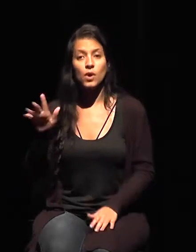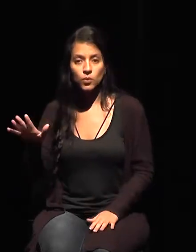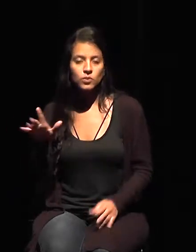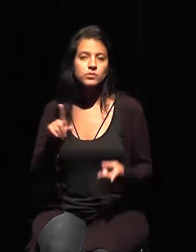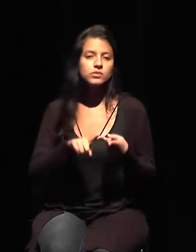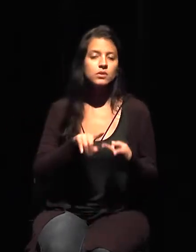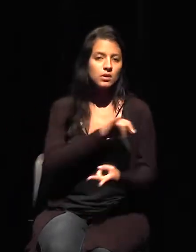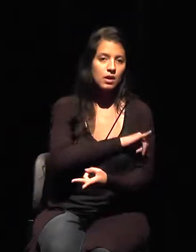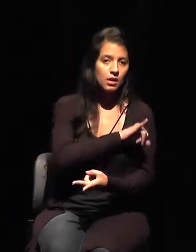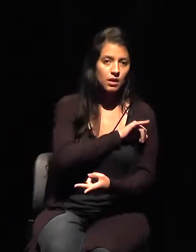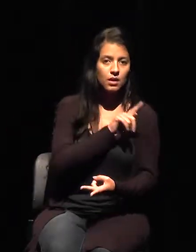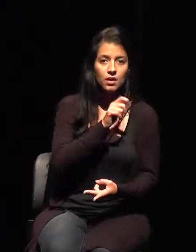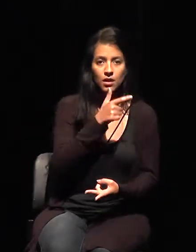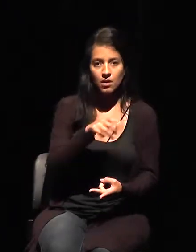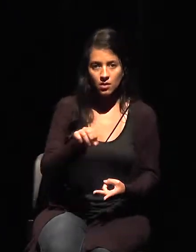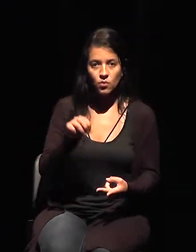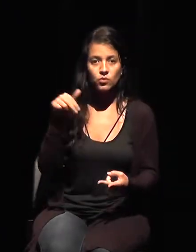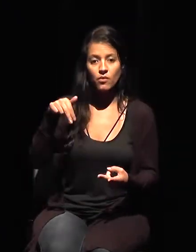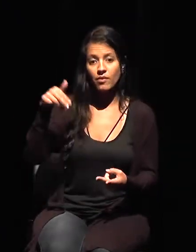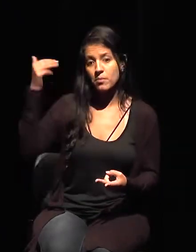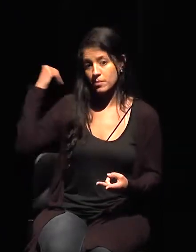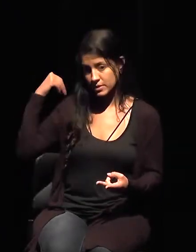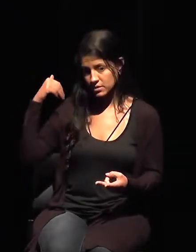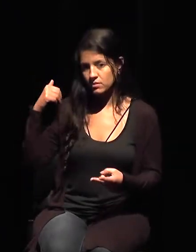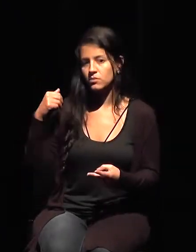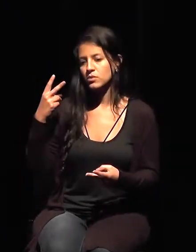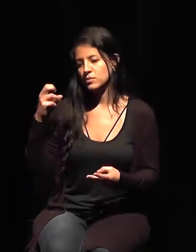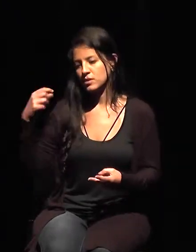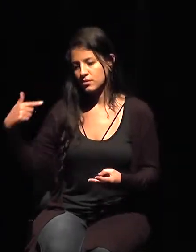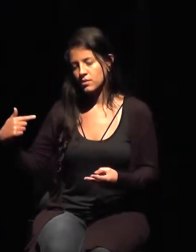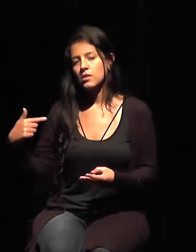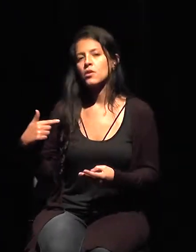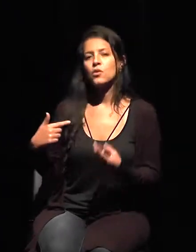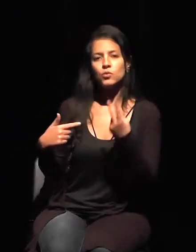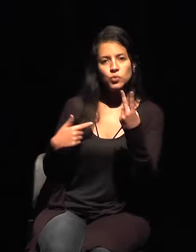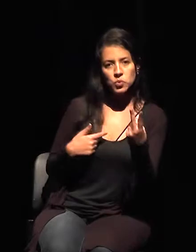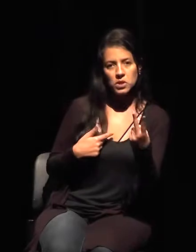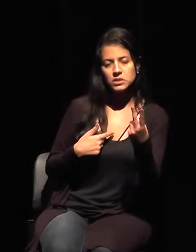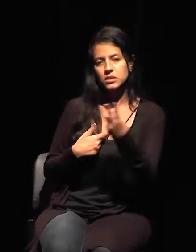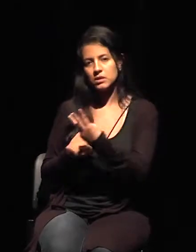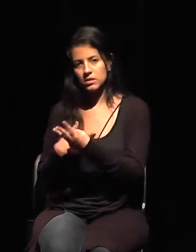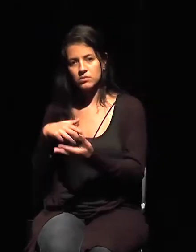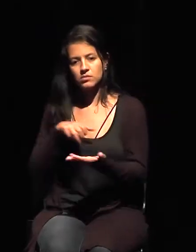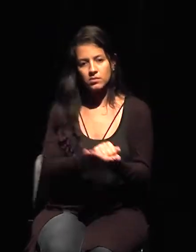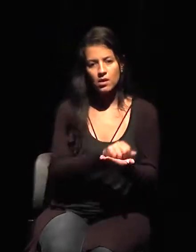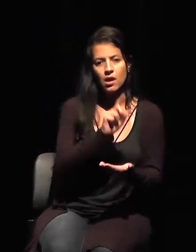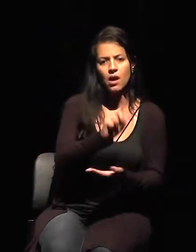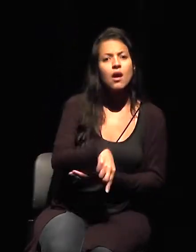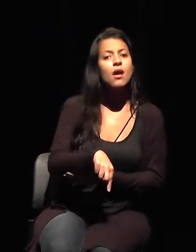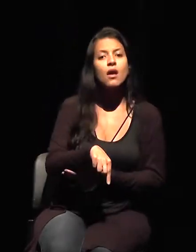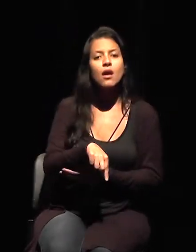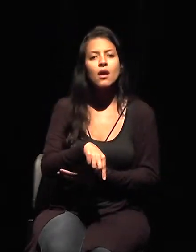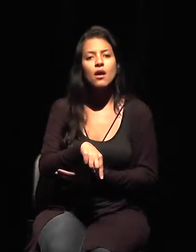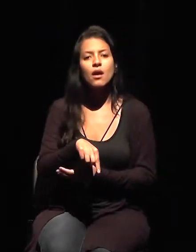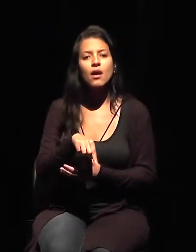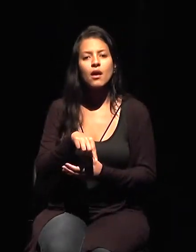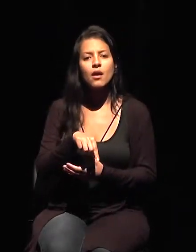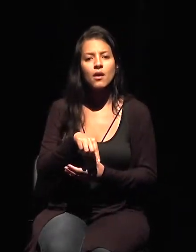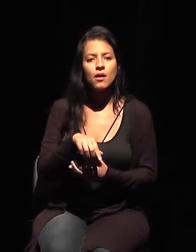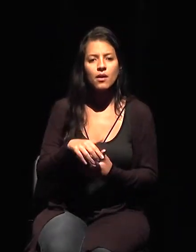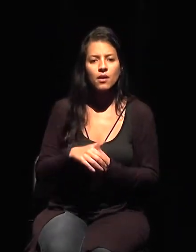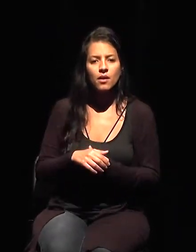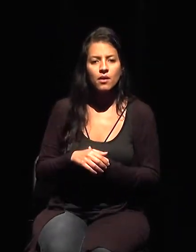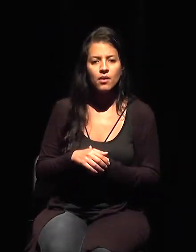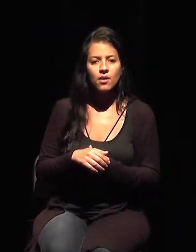o tres incautaciones, fue una incautación muy bien hecha, utilizamos nuestros sistemas también, nuestros sistemas de